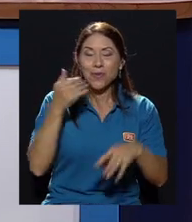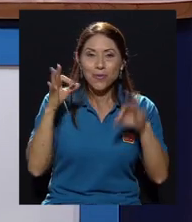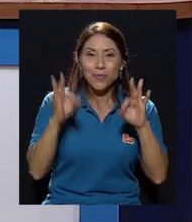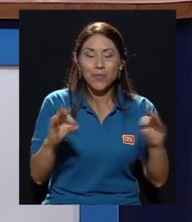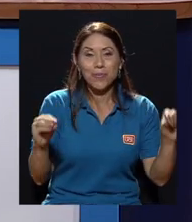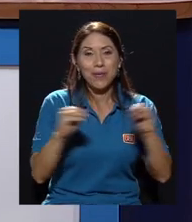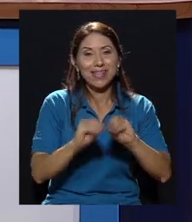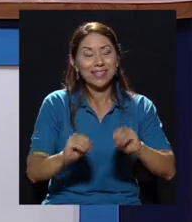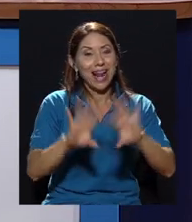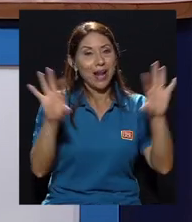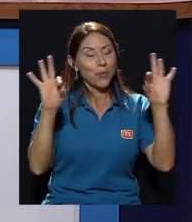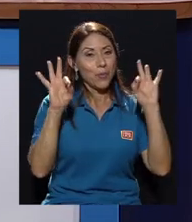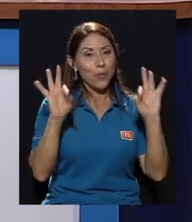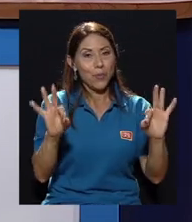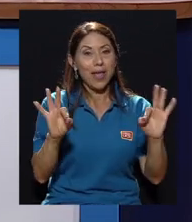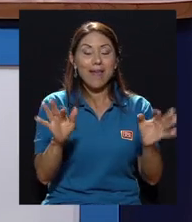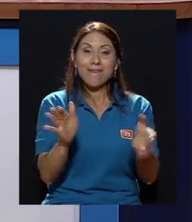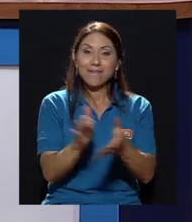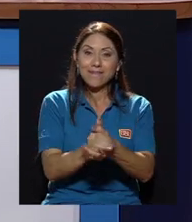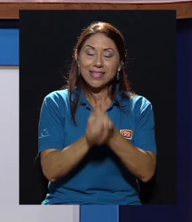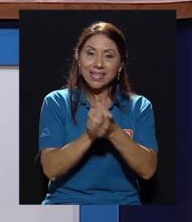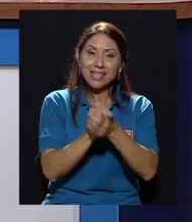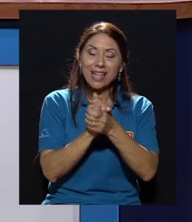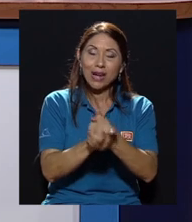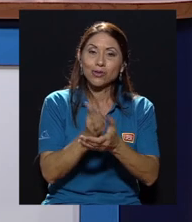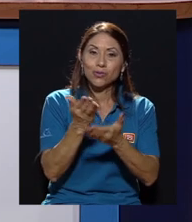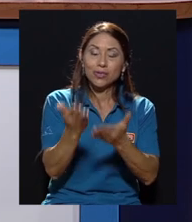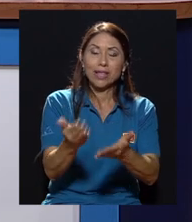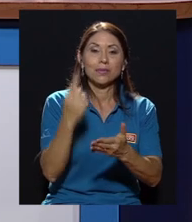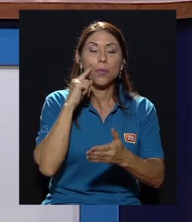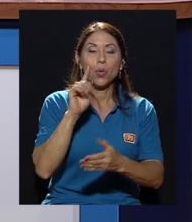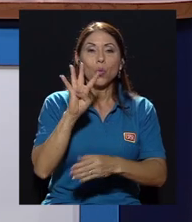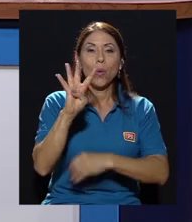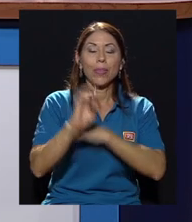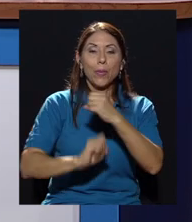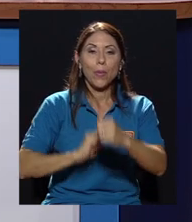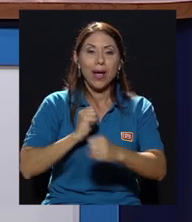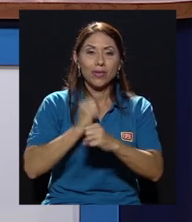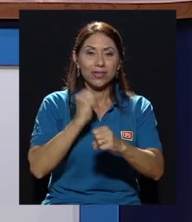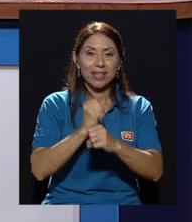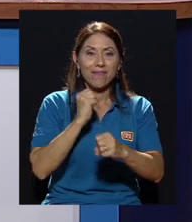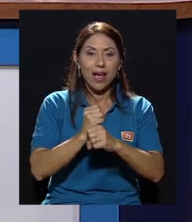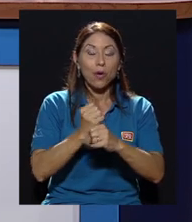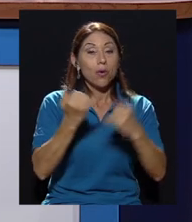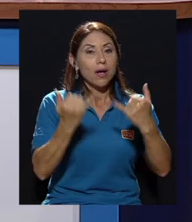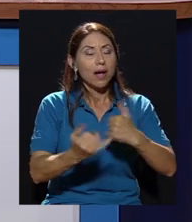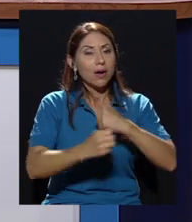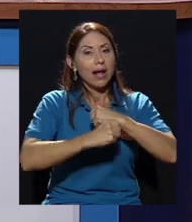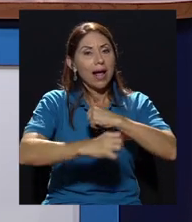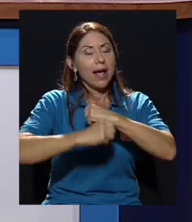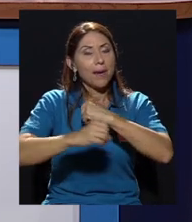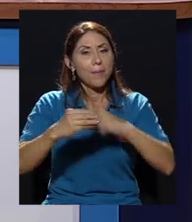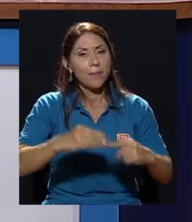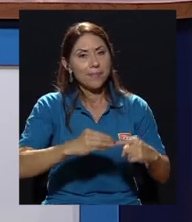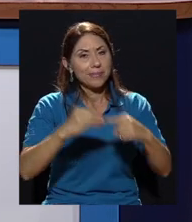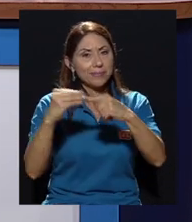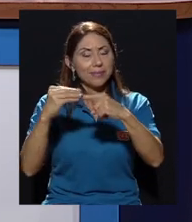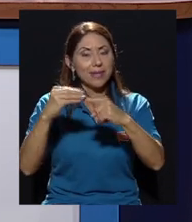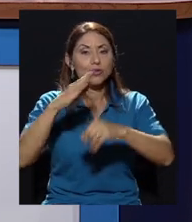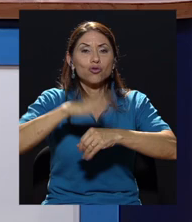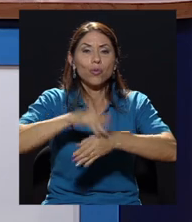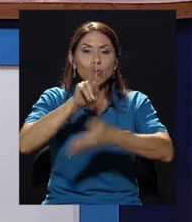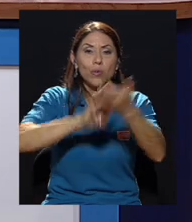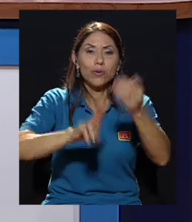quedado más claro. Y bueno, felicitarlos a ustedes en la UGA por estos cuatro años de trabajo, por esta campaña tan especial sobre